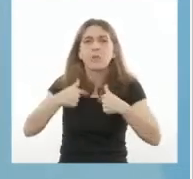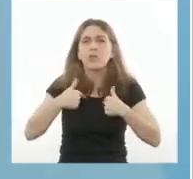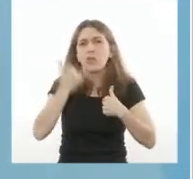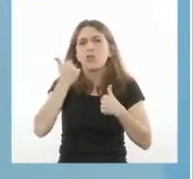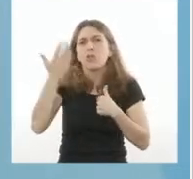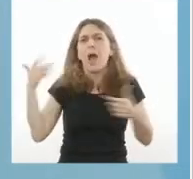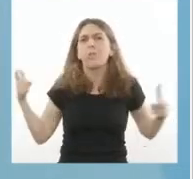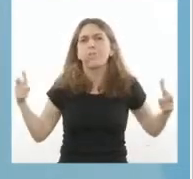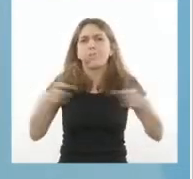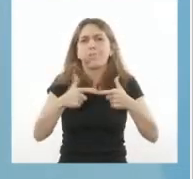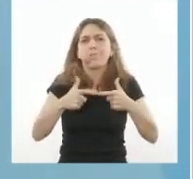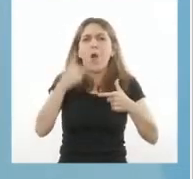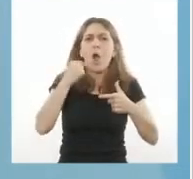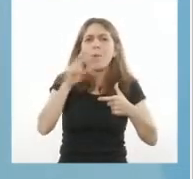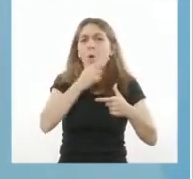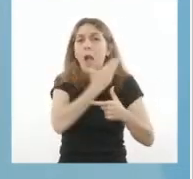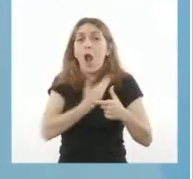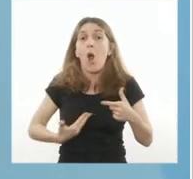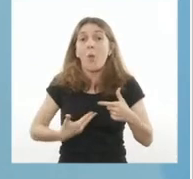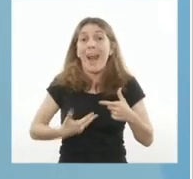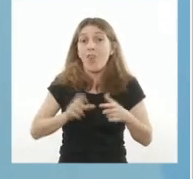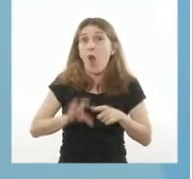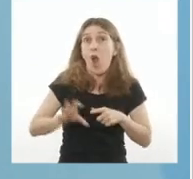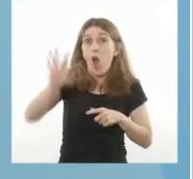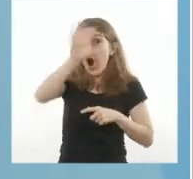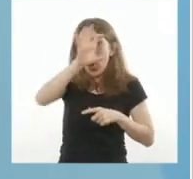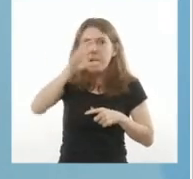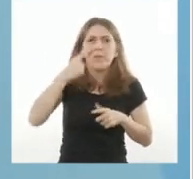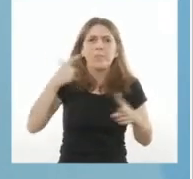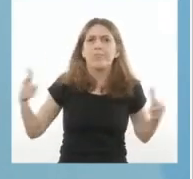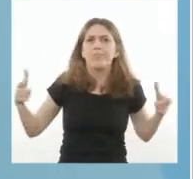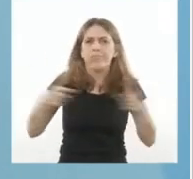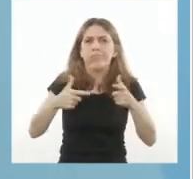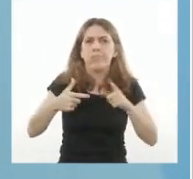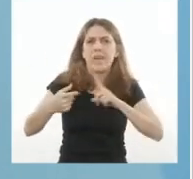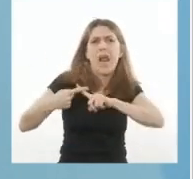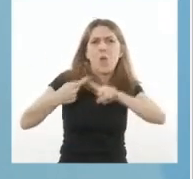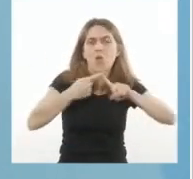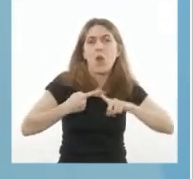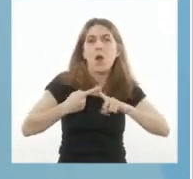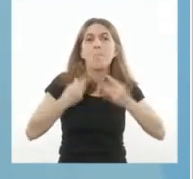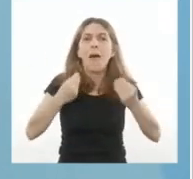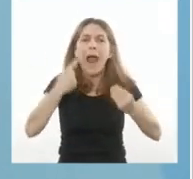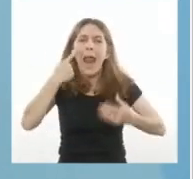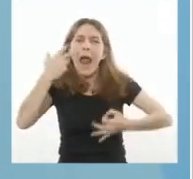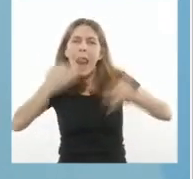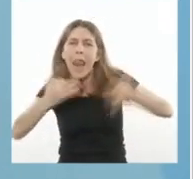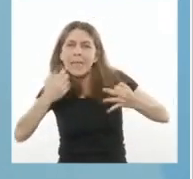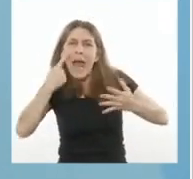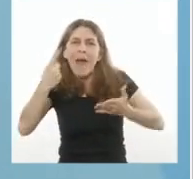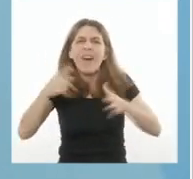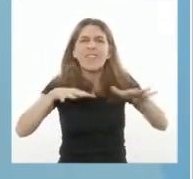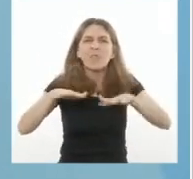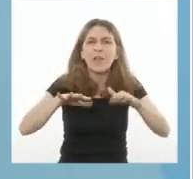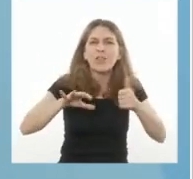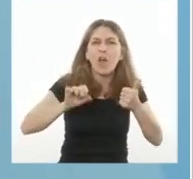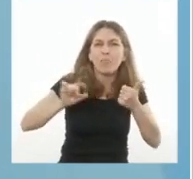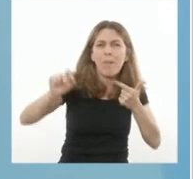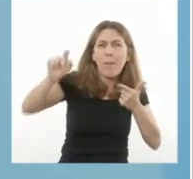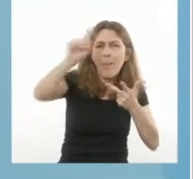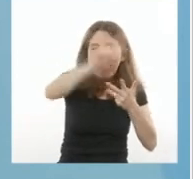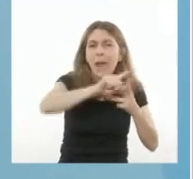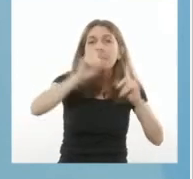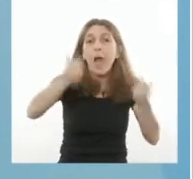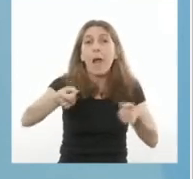y gobernadoras de todo el país para analizar las situaciones. Hemos recibido también las